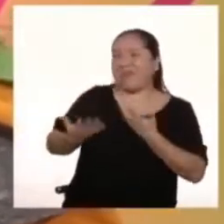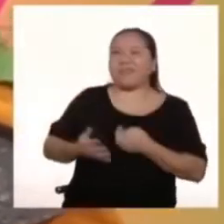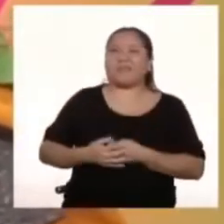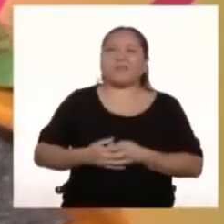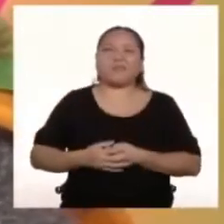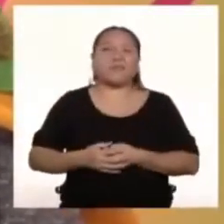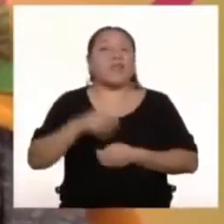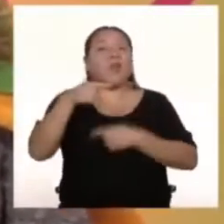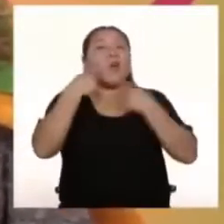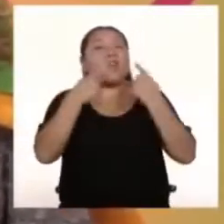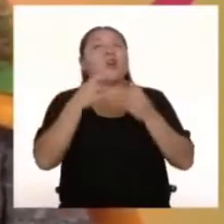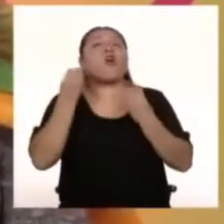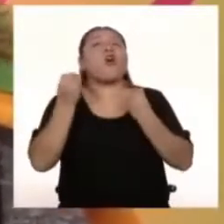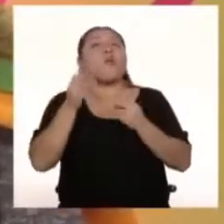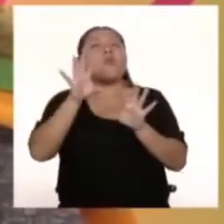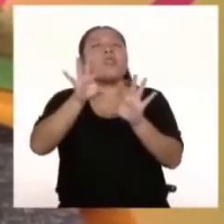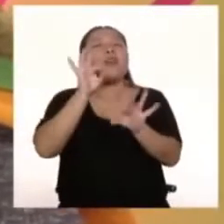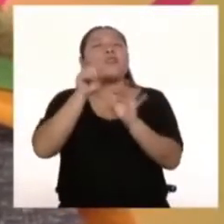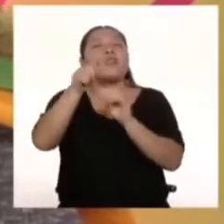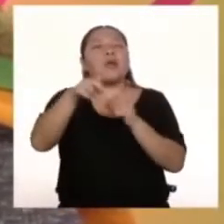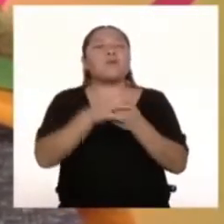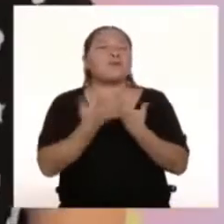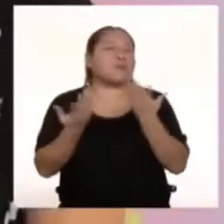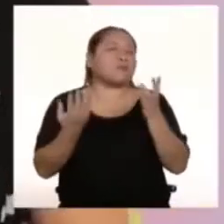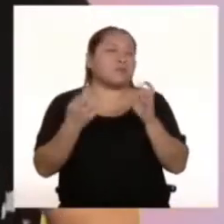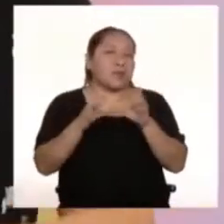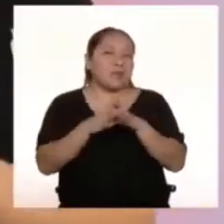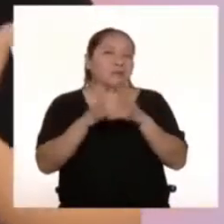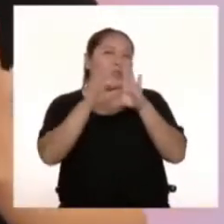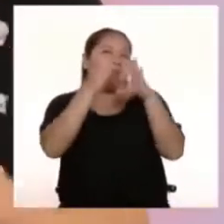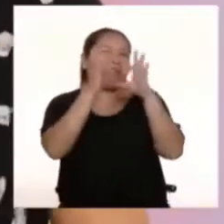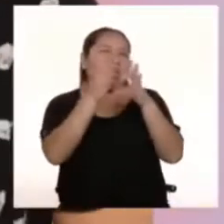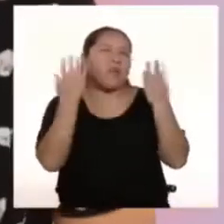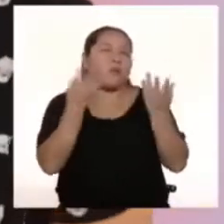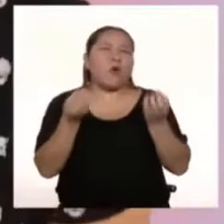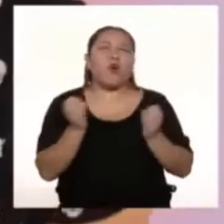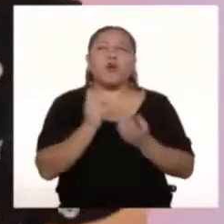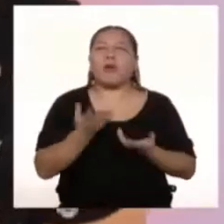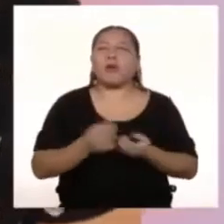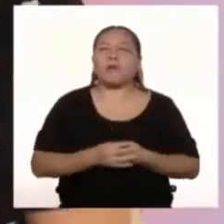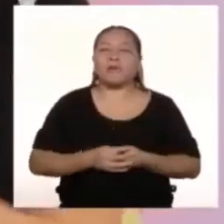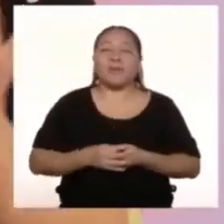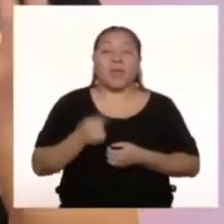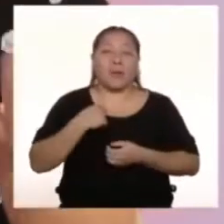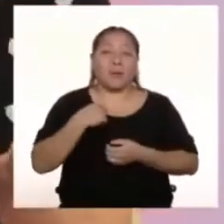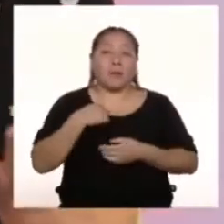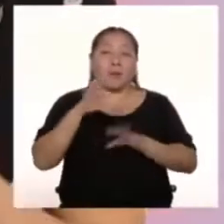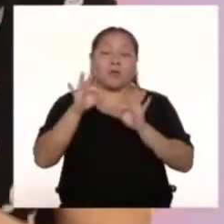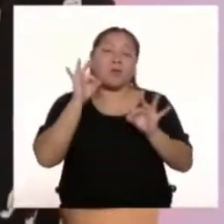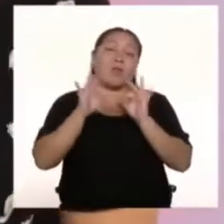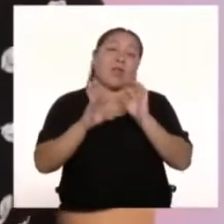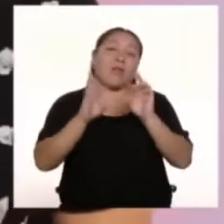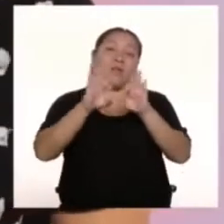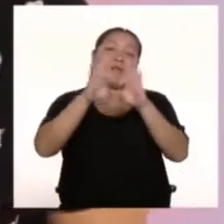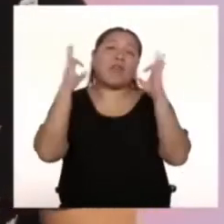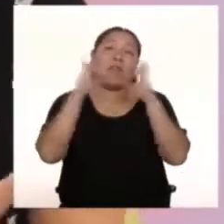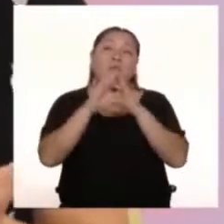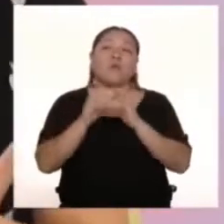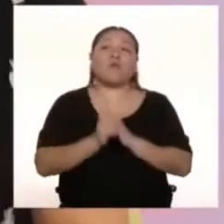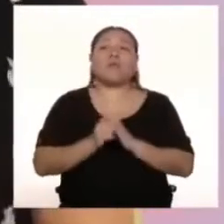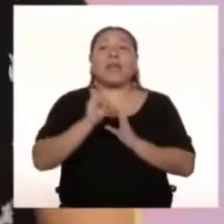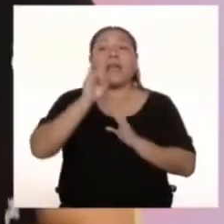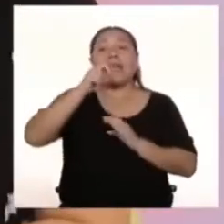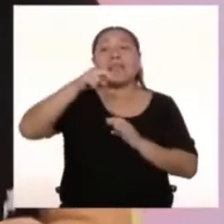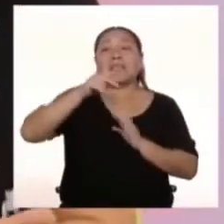Cuéntanos Cómo te podemos Encontrar En redes sociales En realidad En las redes sociales Pueden encontrarme En Facebook En Instagram